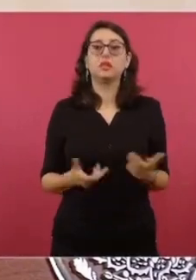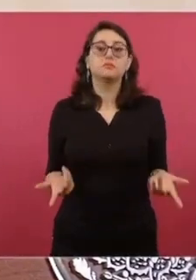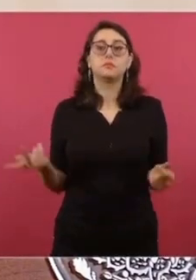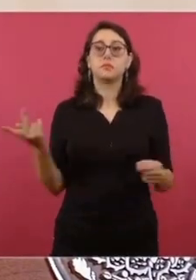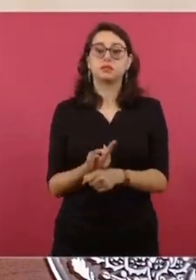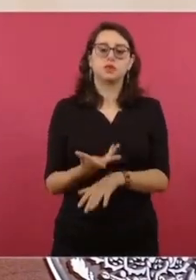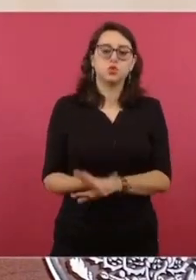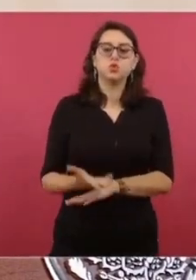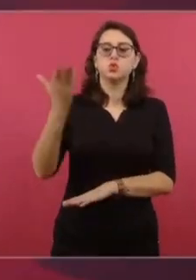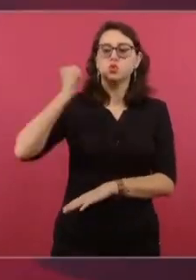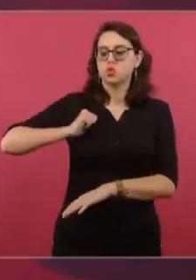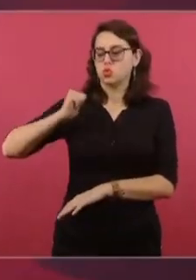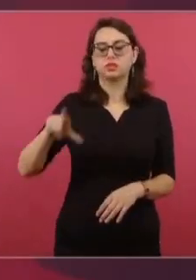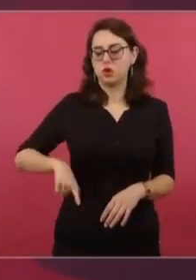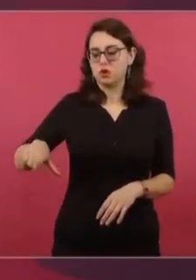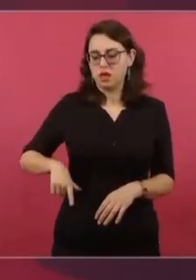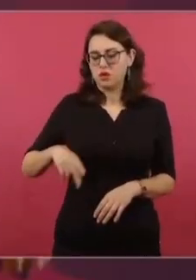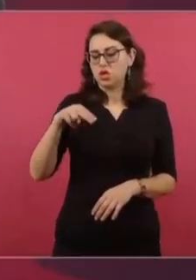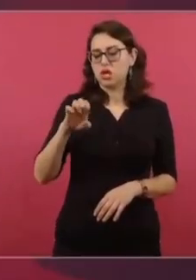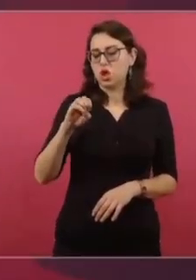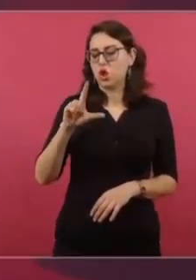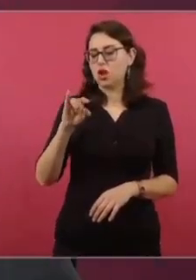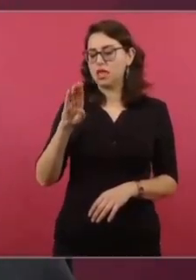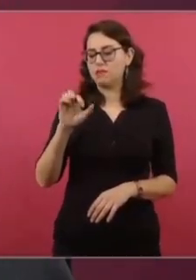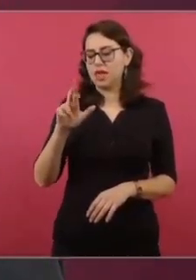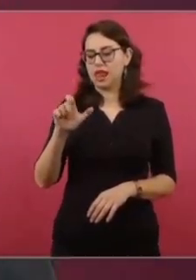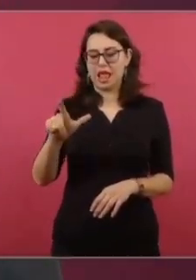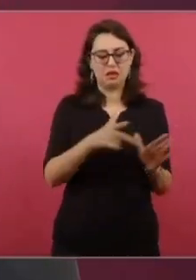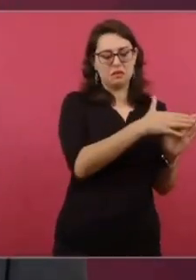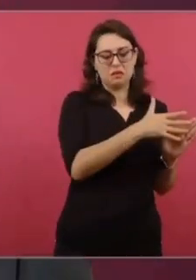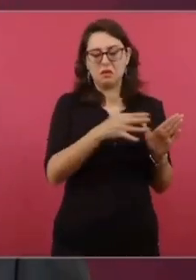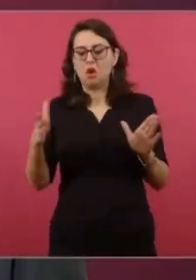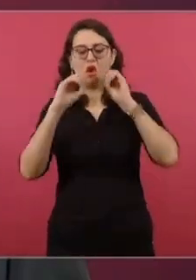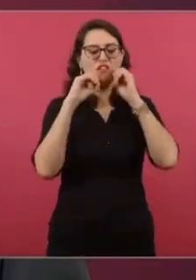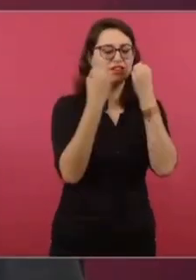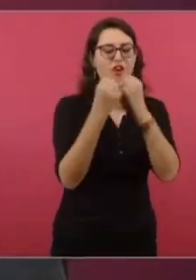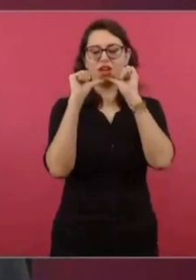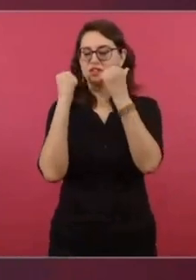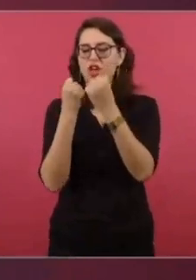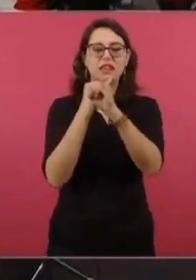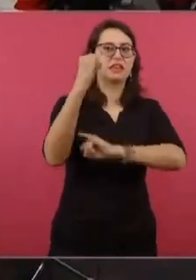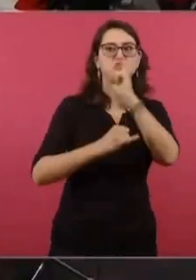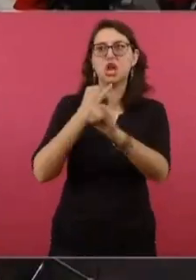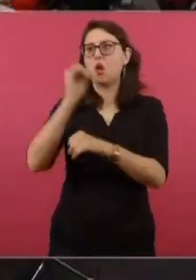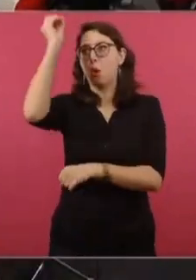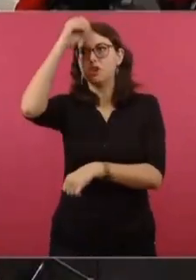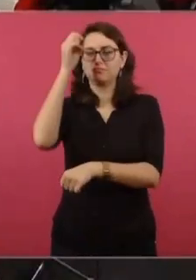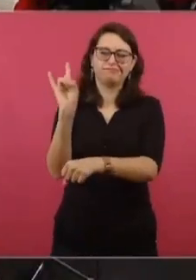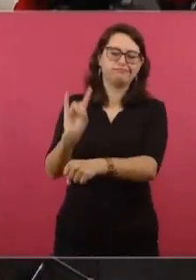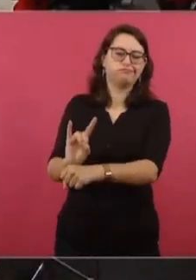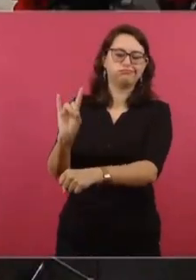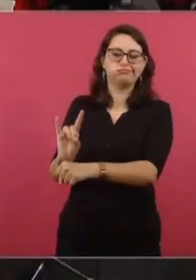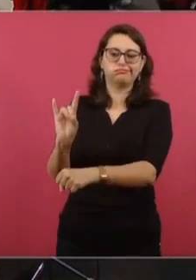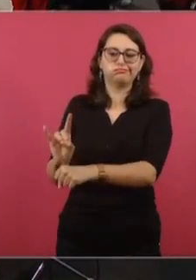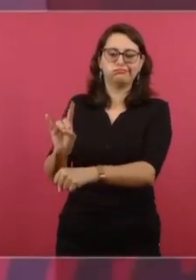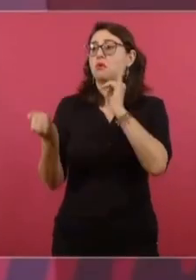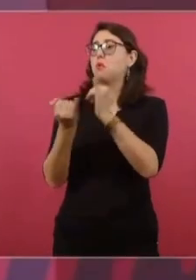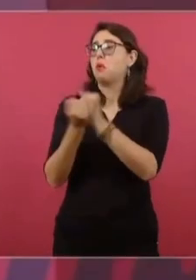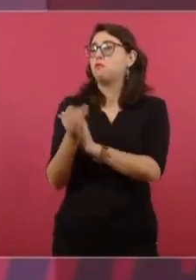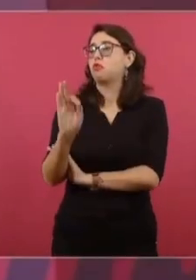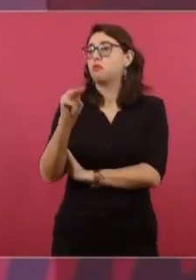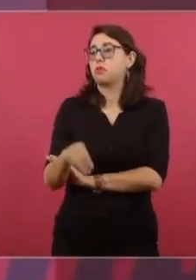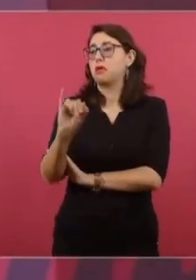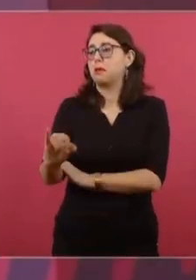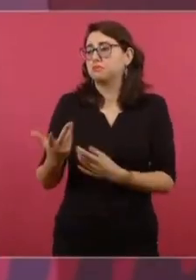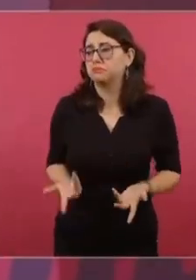el predominio del modelo neoliberal. Es como a estas alturas tomar en cuenta lo que opine el Fondo Monetario Internacional,